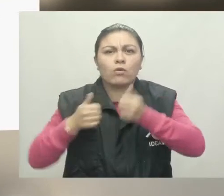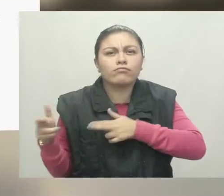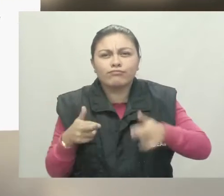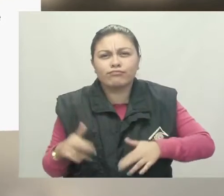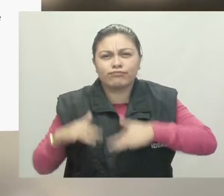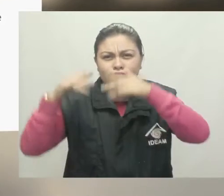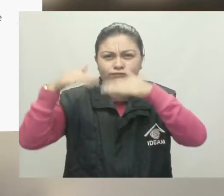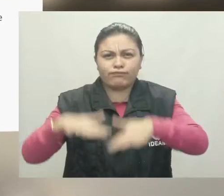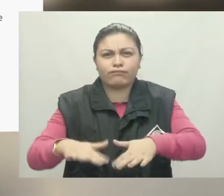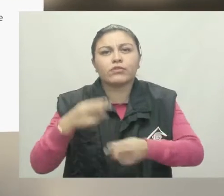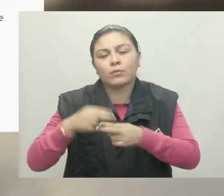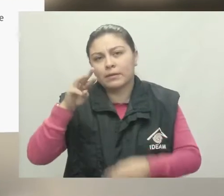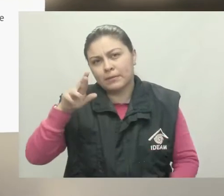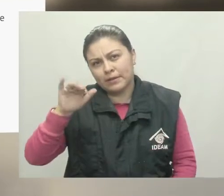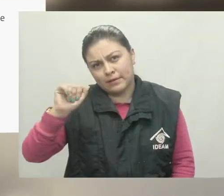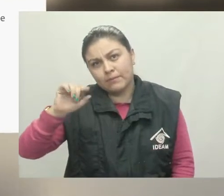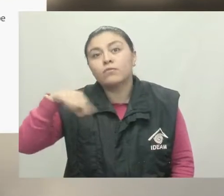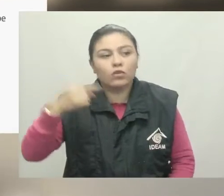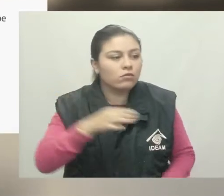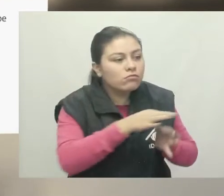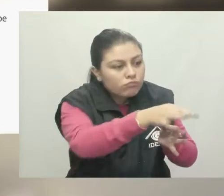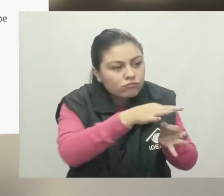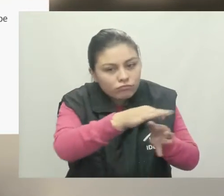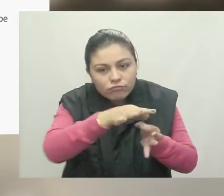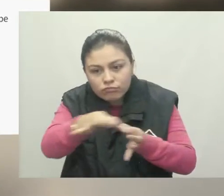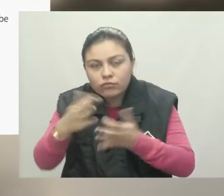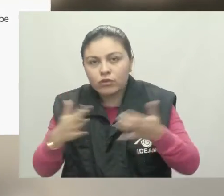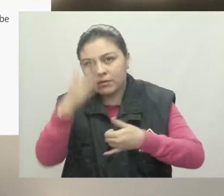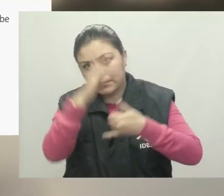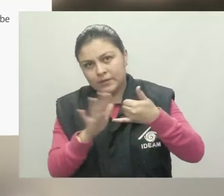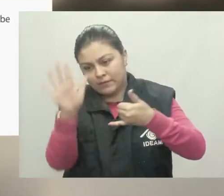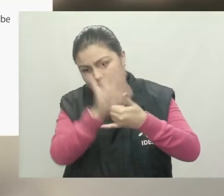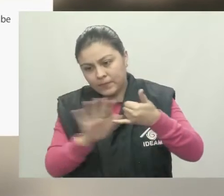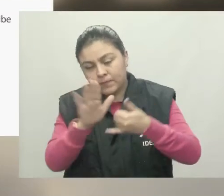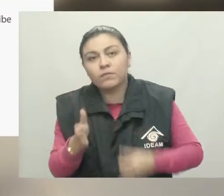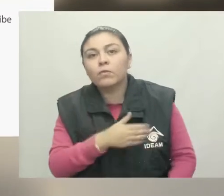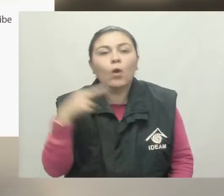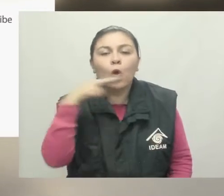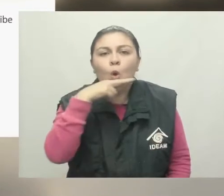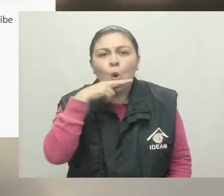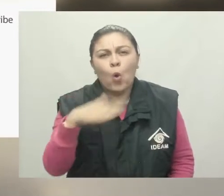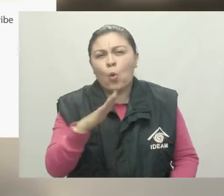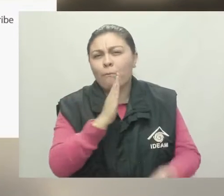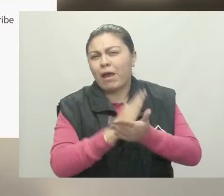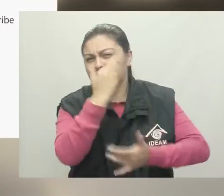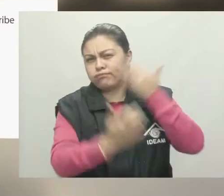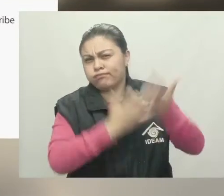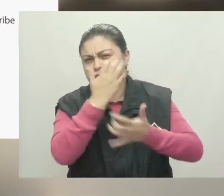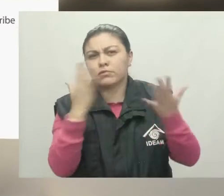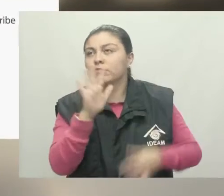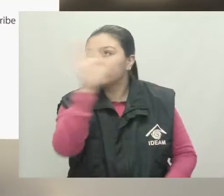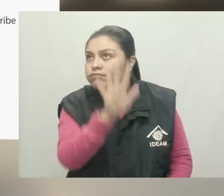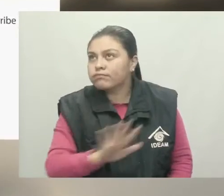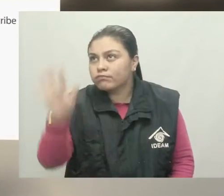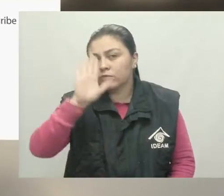alerta naranja en las riberas ubicadas en la vertiente media del Pacífico Colombiano Alerta roja por alta amenaza de incendios en varios departamentos del